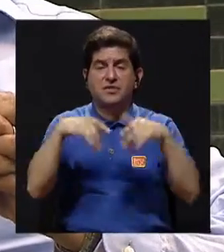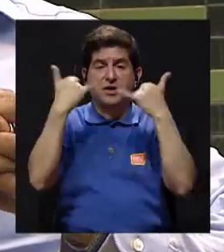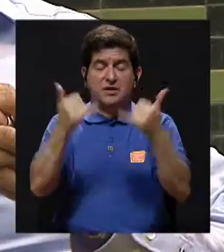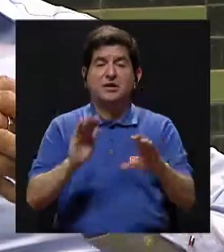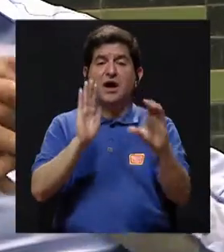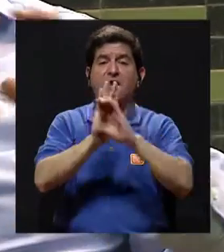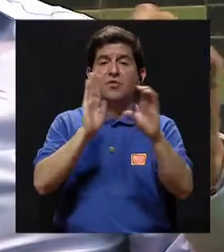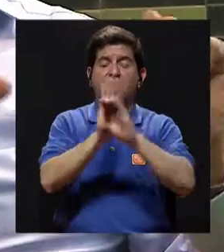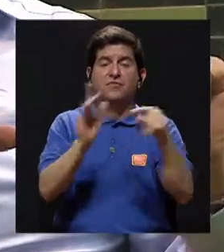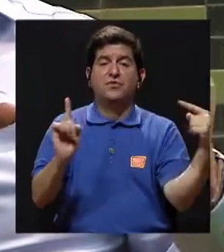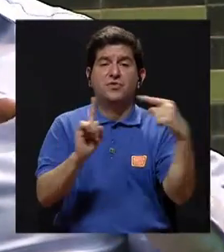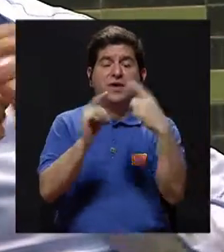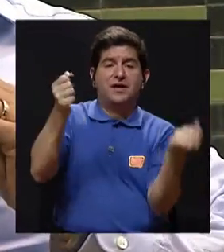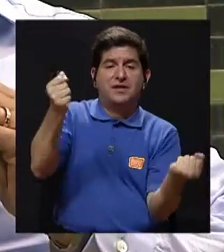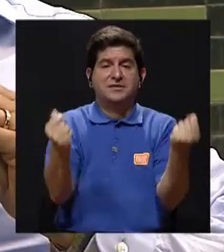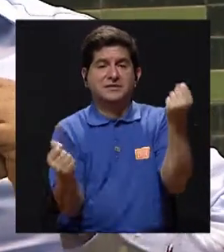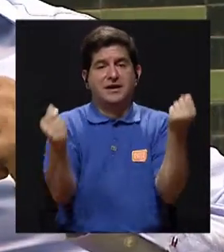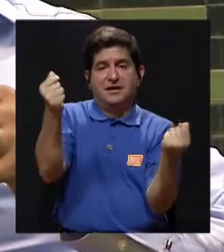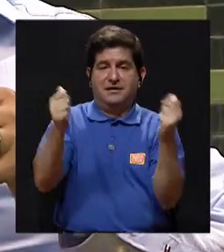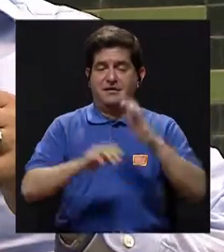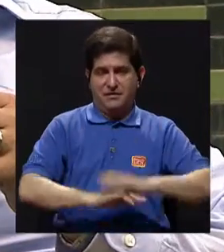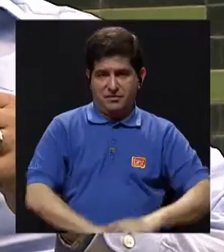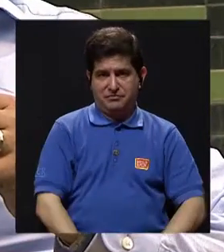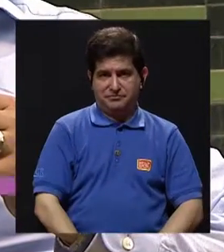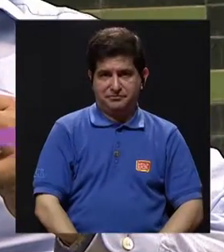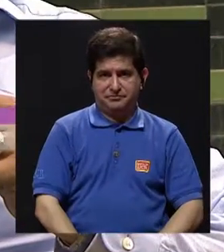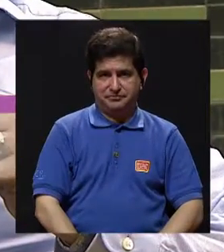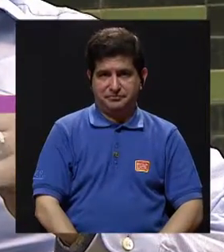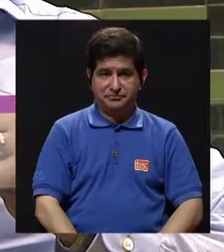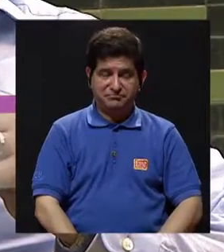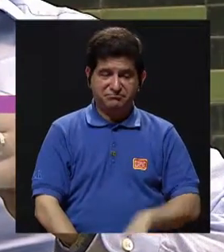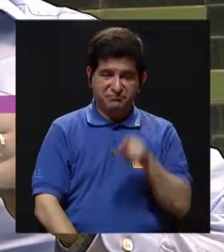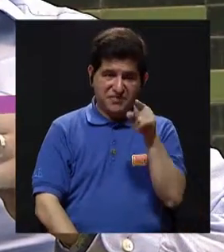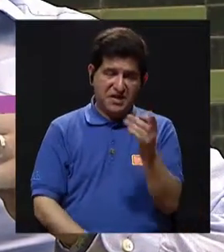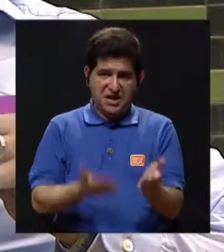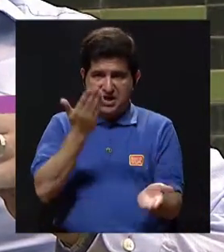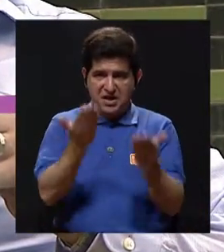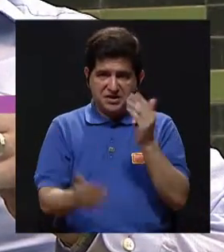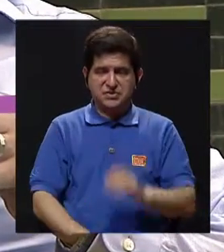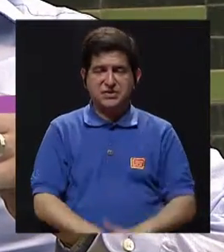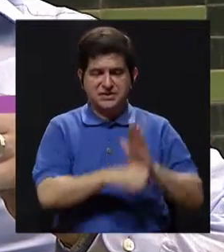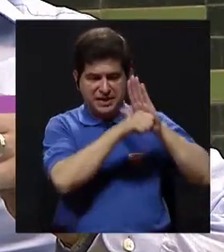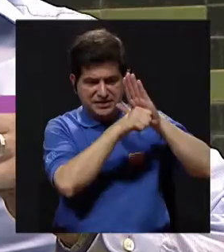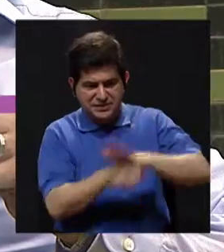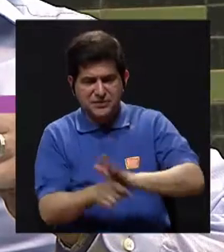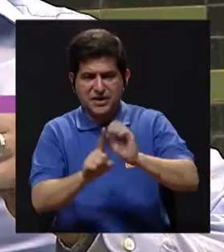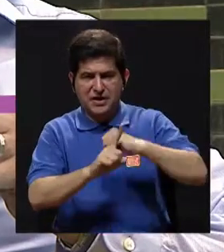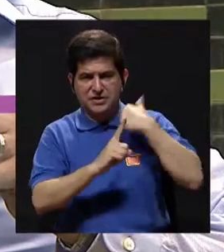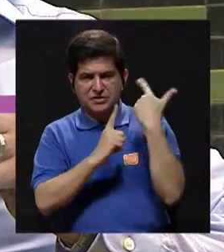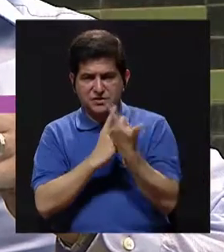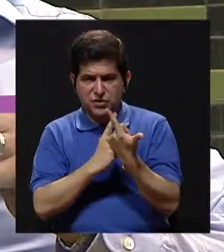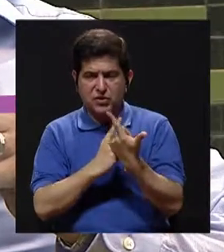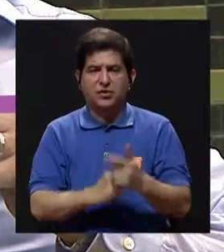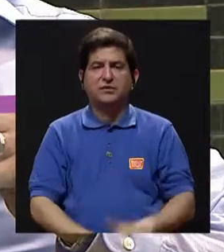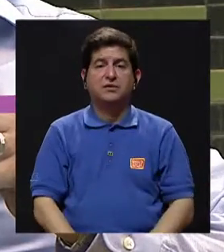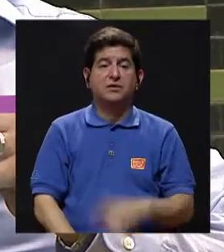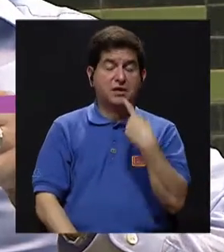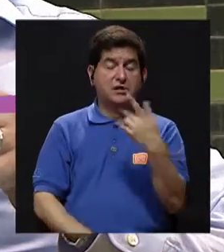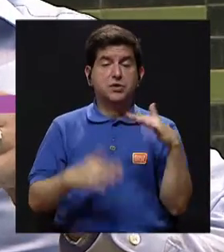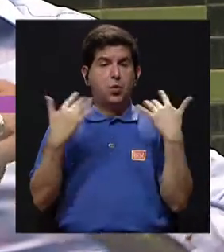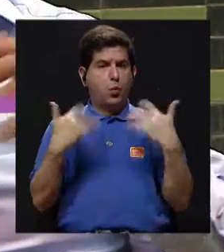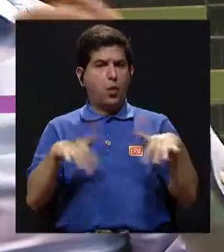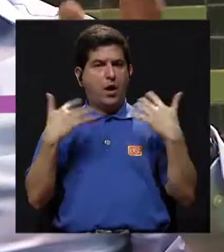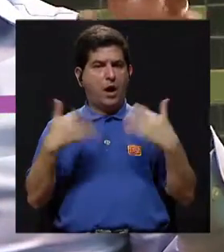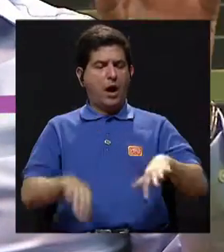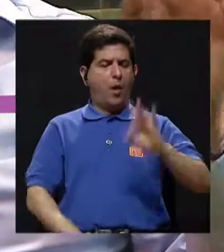ahora se toman fotos hasta en el carro que andan, ¿verdad? Y eso de alguna manera crea una presión social en las personas de decir,